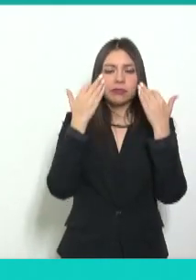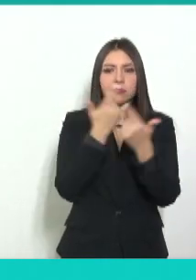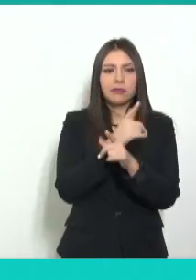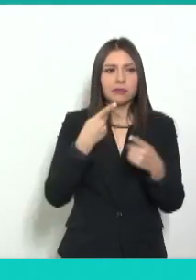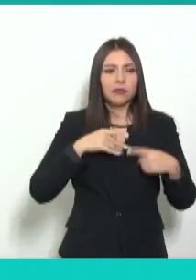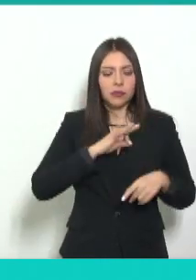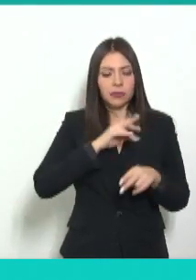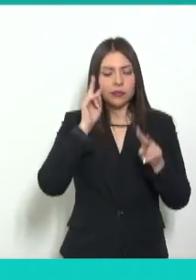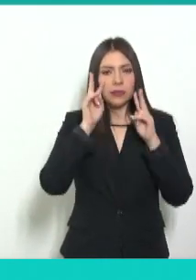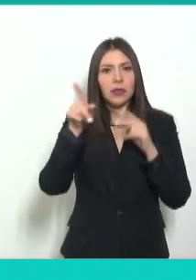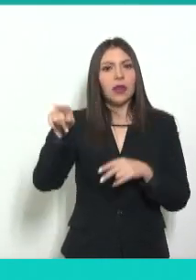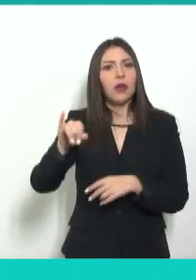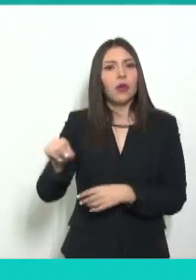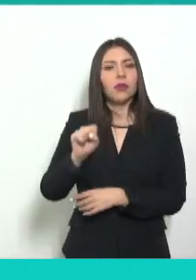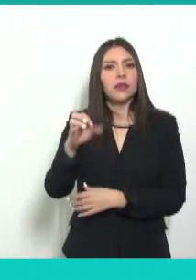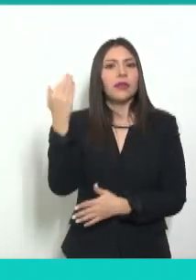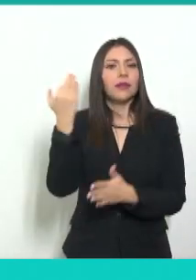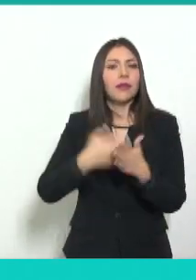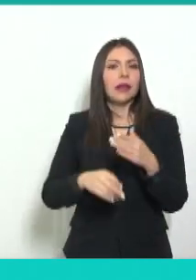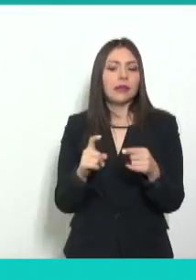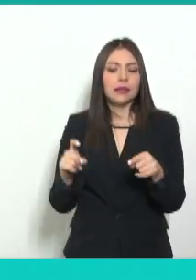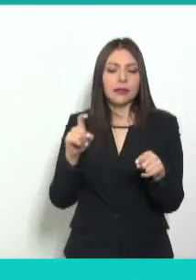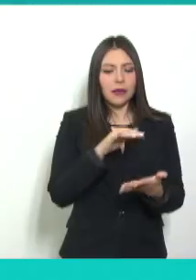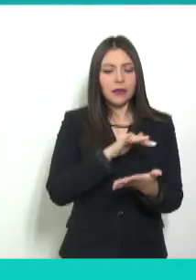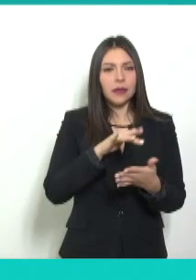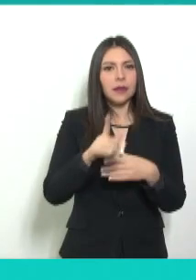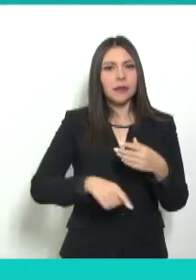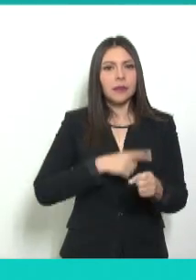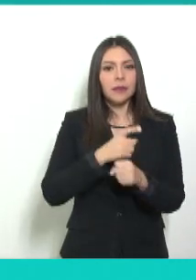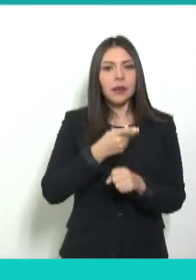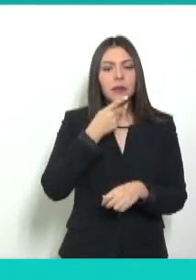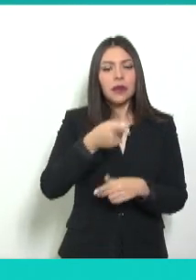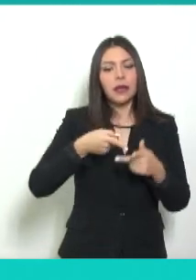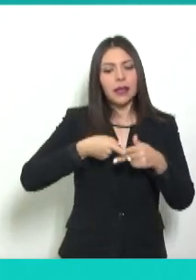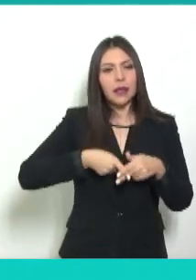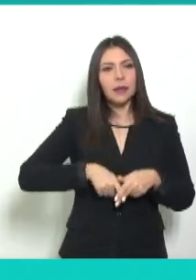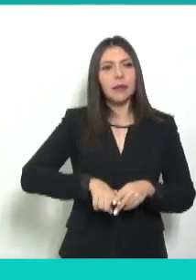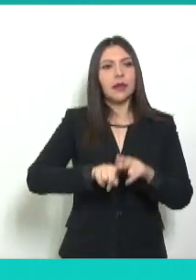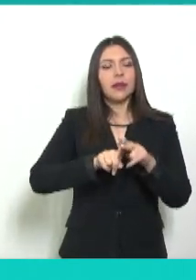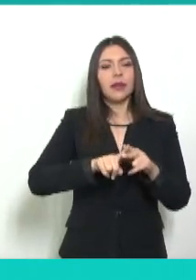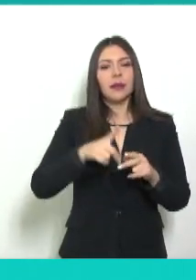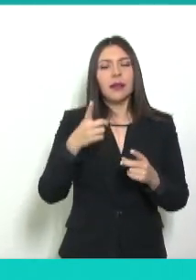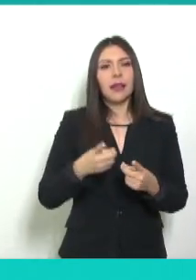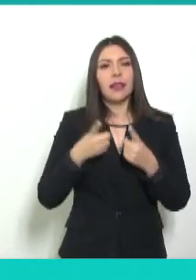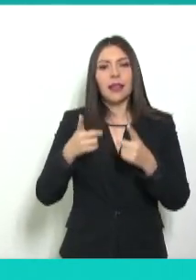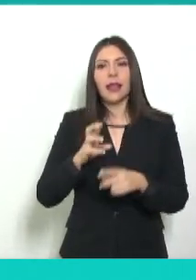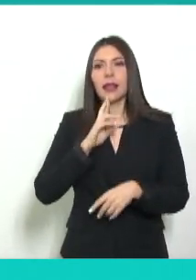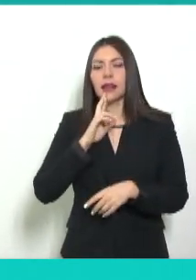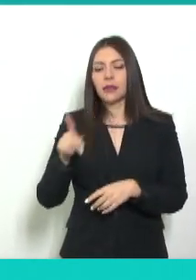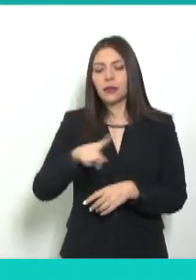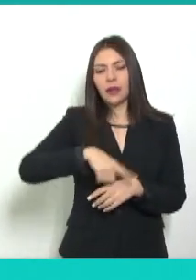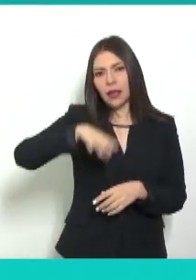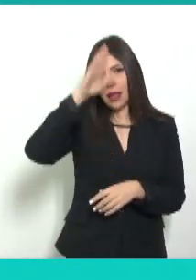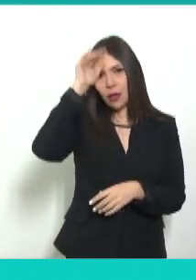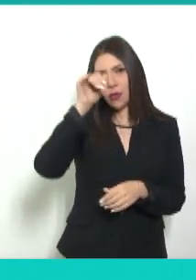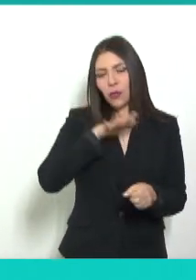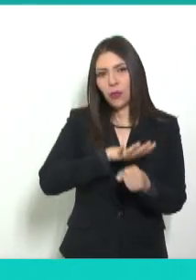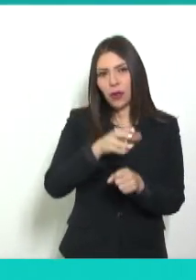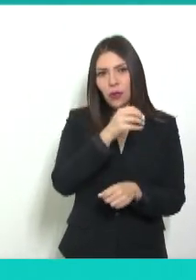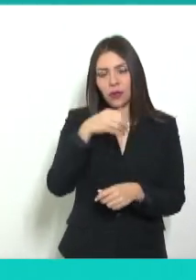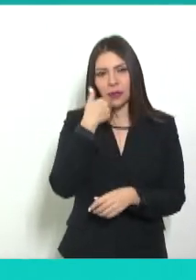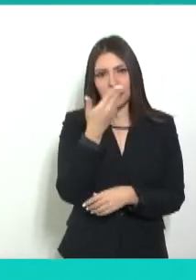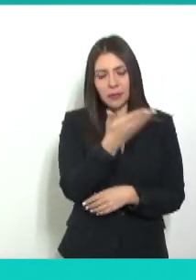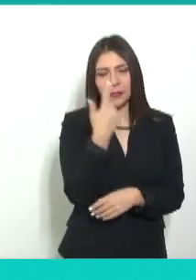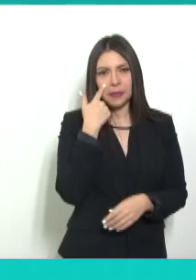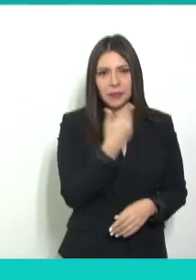infantiles analizaron algunos casos prácticos que reflejan los retos y problemáticas que enfrentan los menores de edad con relación a la protección de su privacidad y